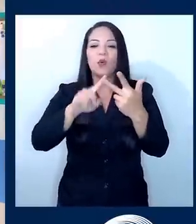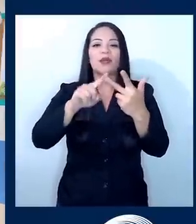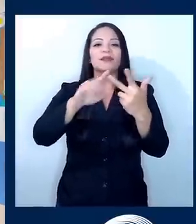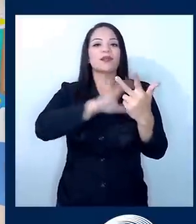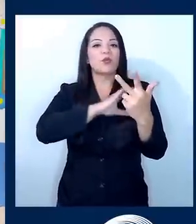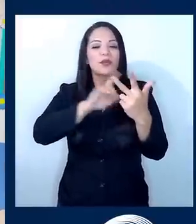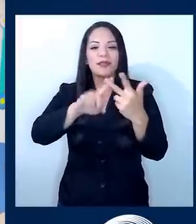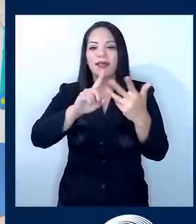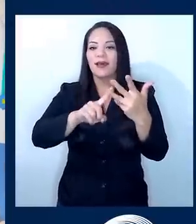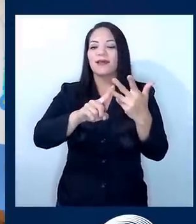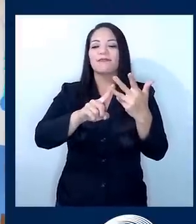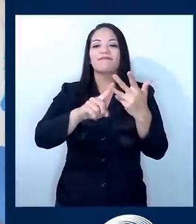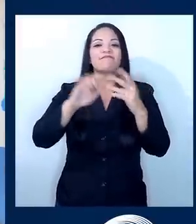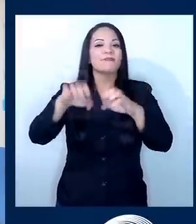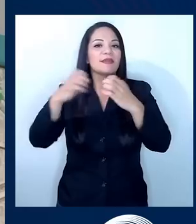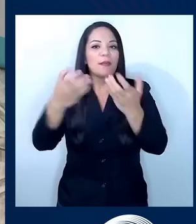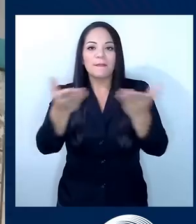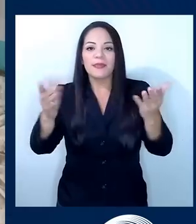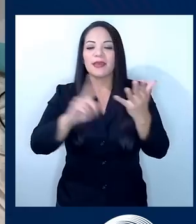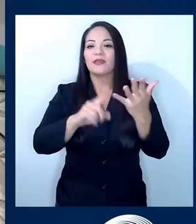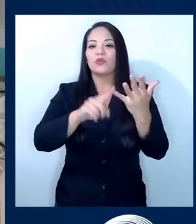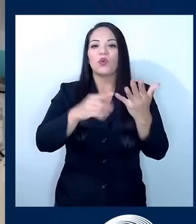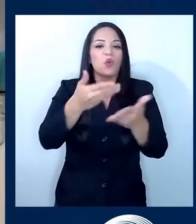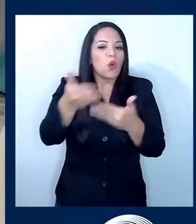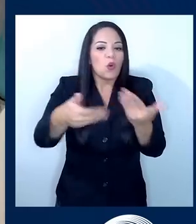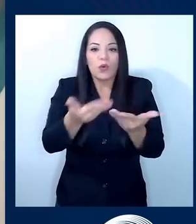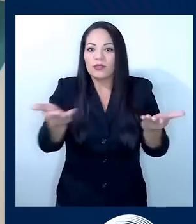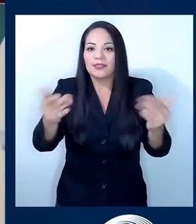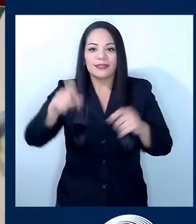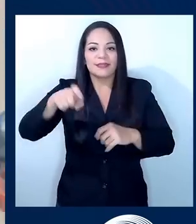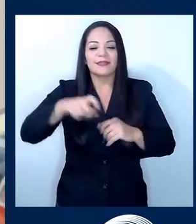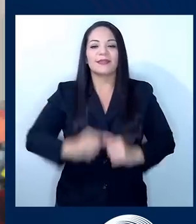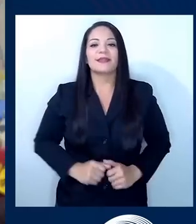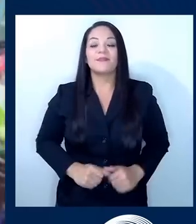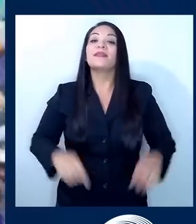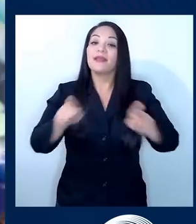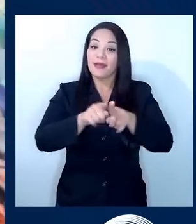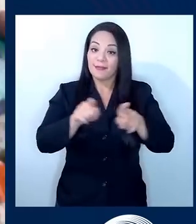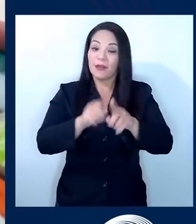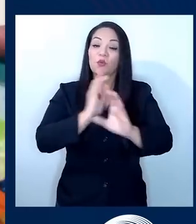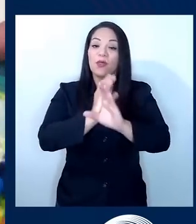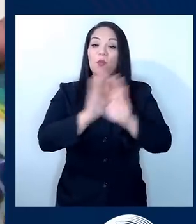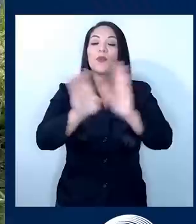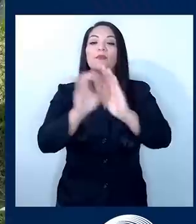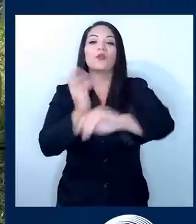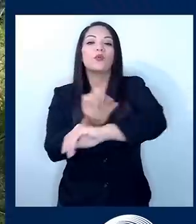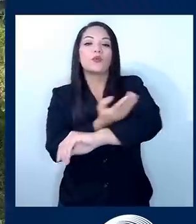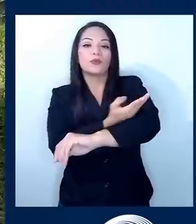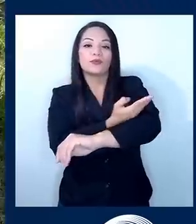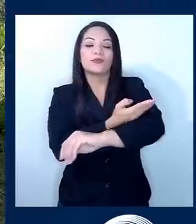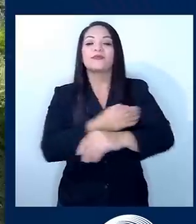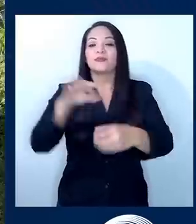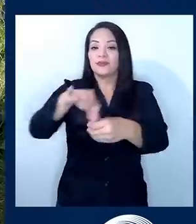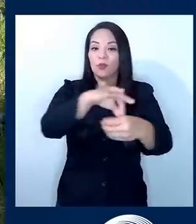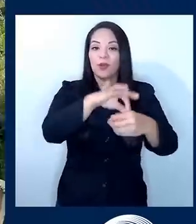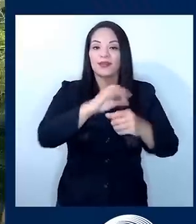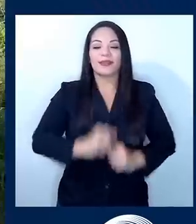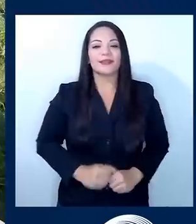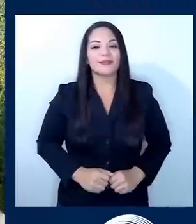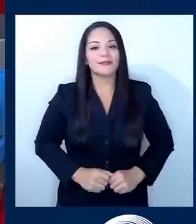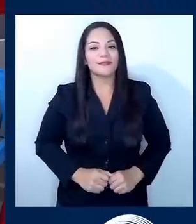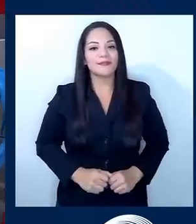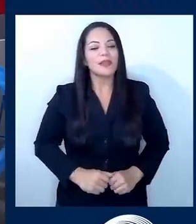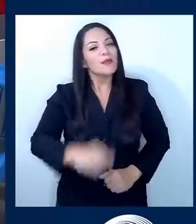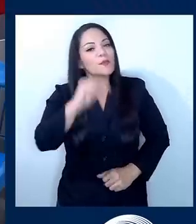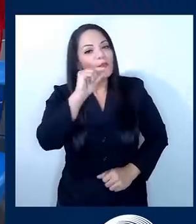equipamiento, útiles y suministros, y también el cuidado, por ejemplo, de los jardines y las huertas. En solo